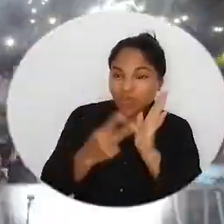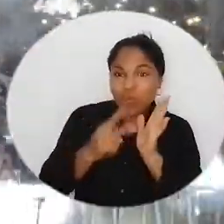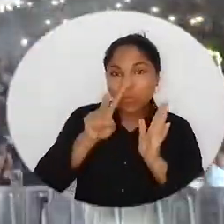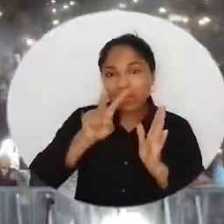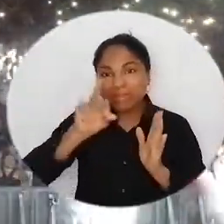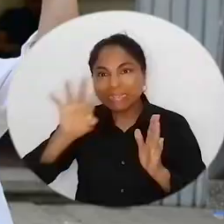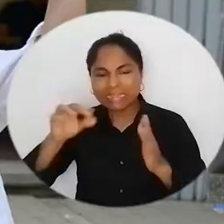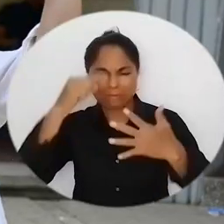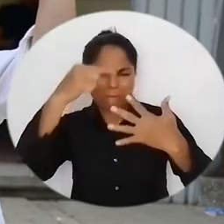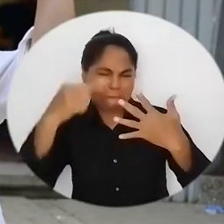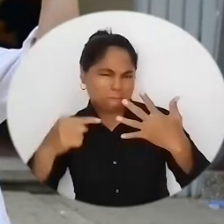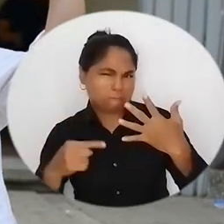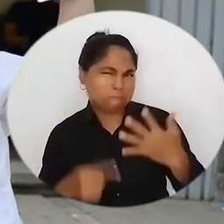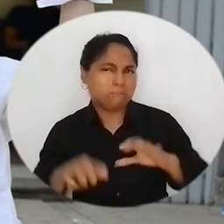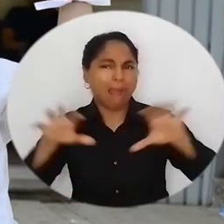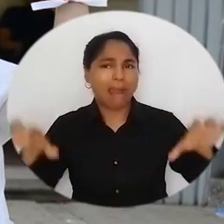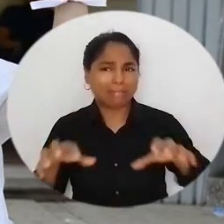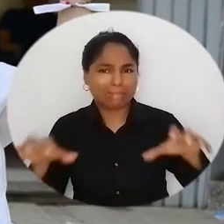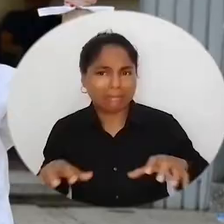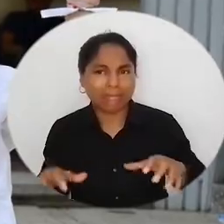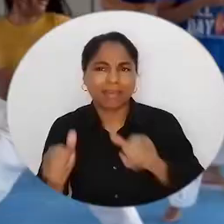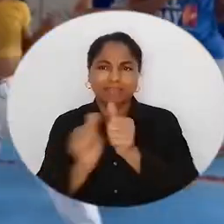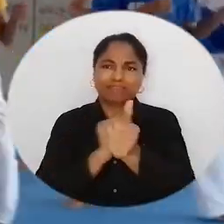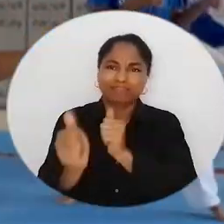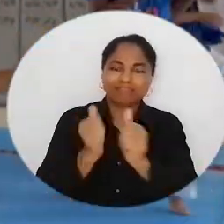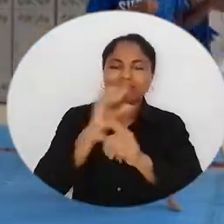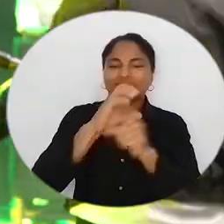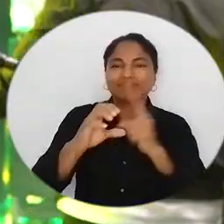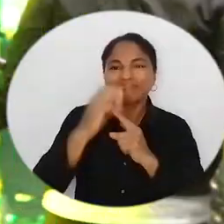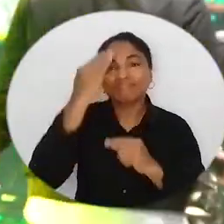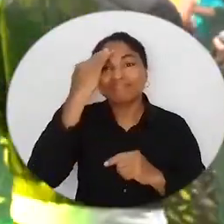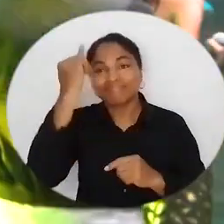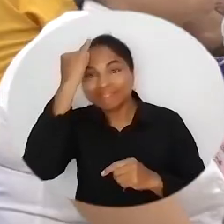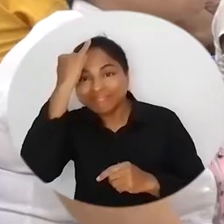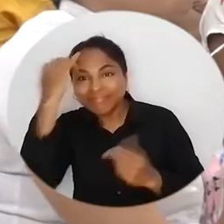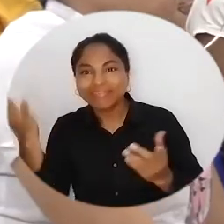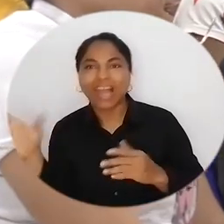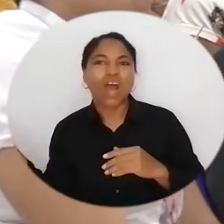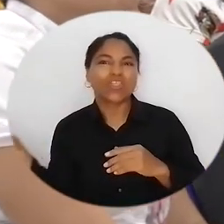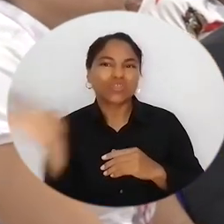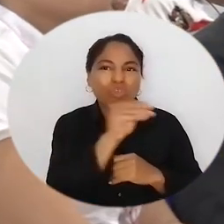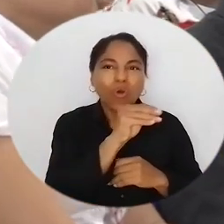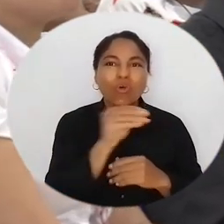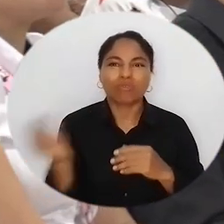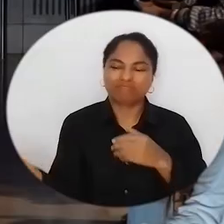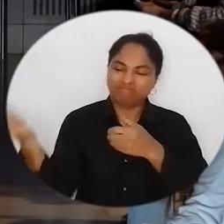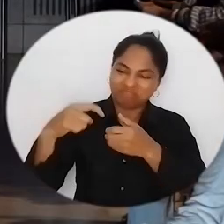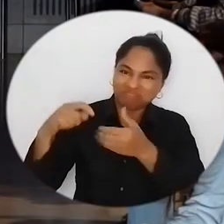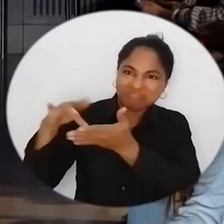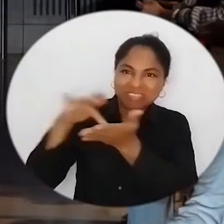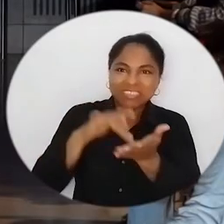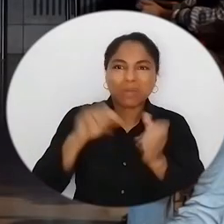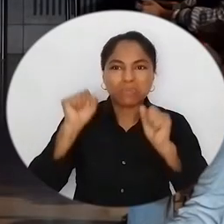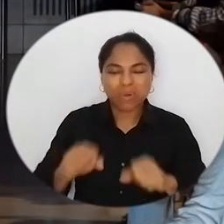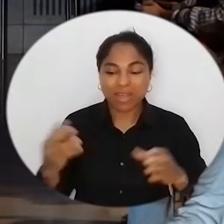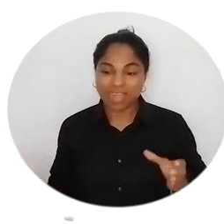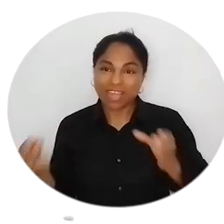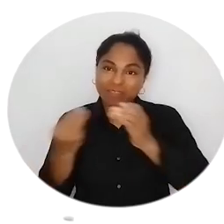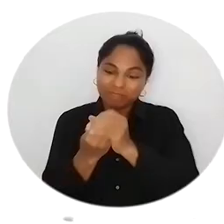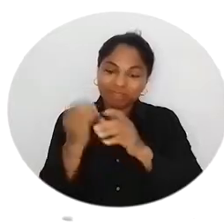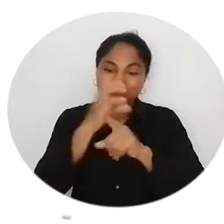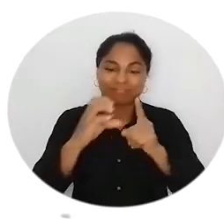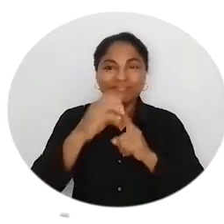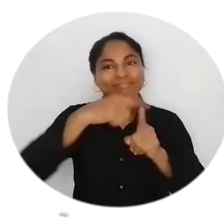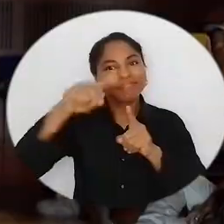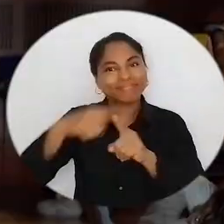2023 tuvo una agenda cargada de actividades deportivas, culturales y académicas para todos los gustos, con componentes de inclusión,